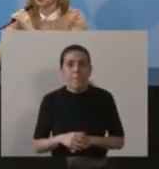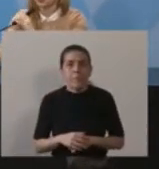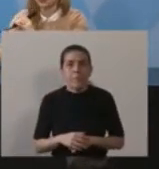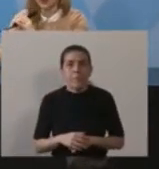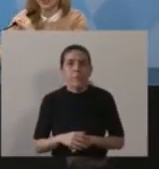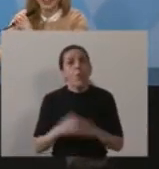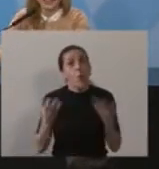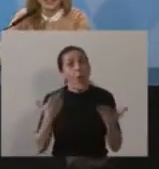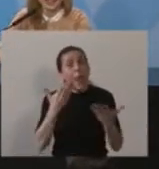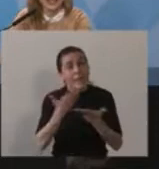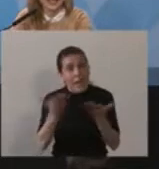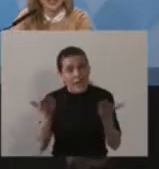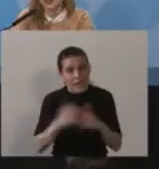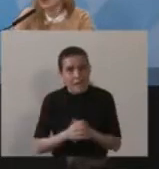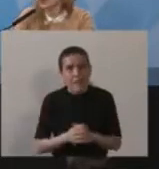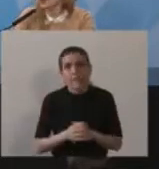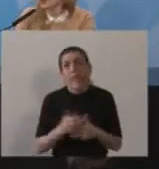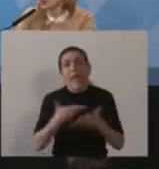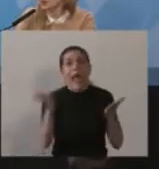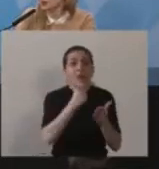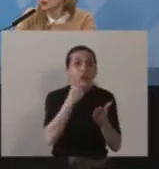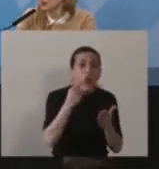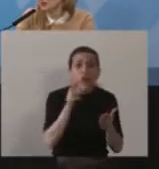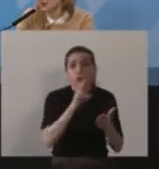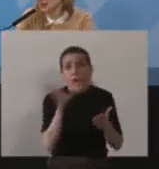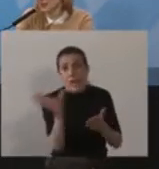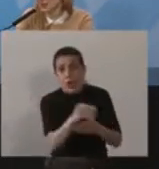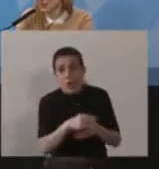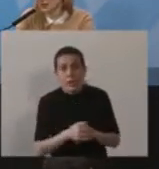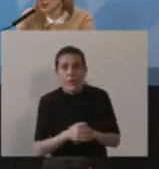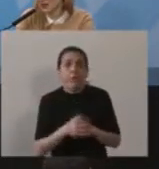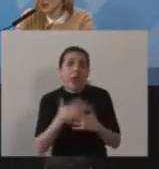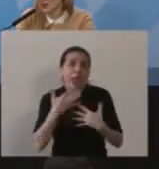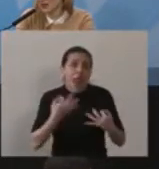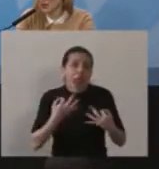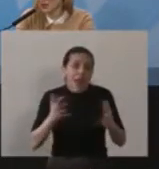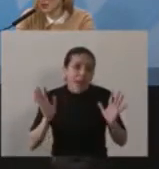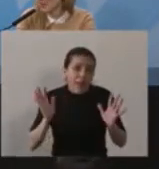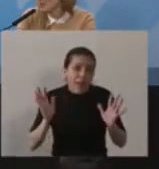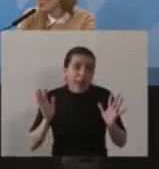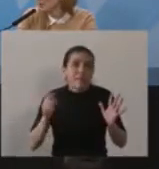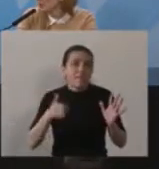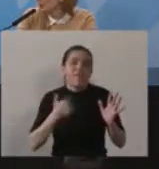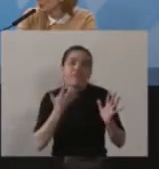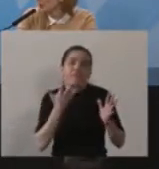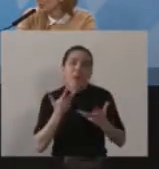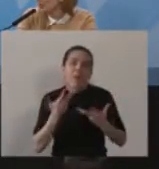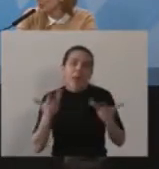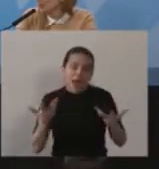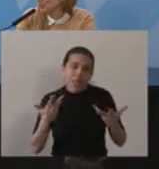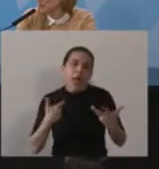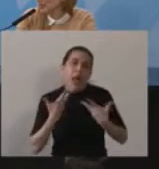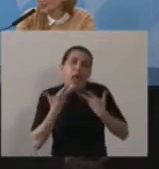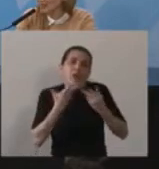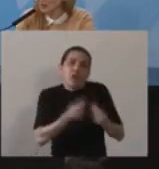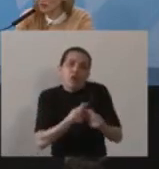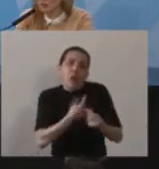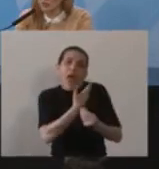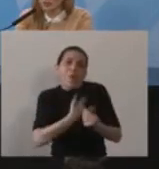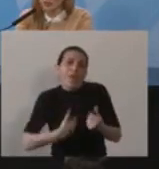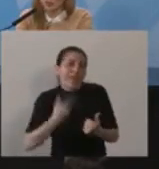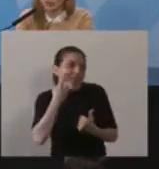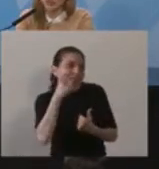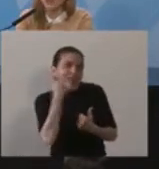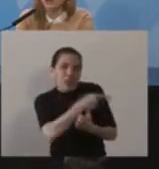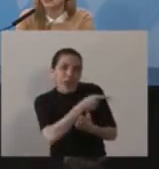Bueno, buenas tardes a todos y a todas. Bueno, la verdad que es un placer poder haber colaborado con usted, Presidente, y con todo